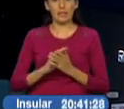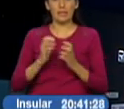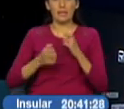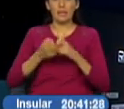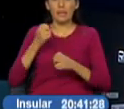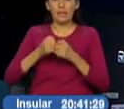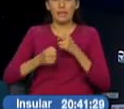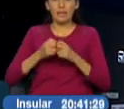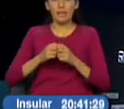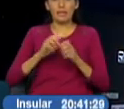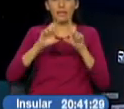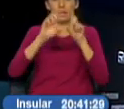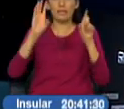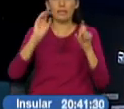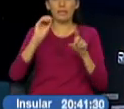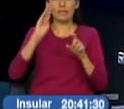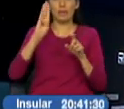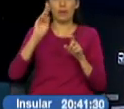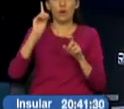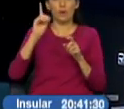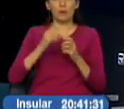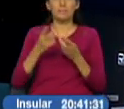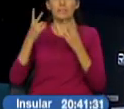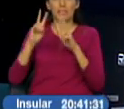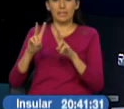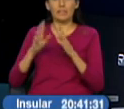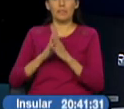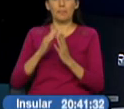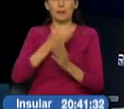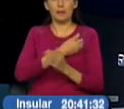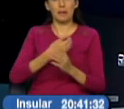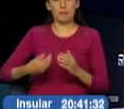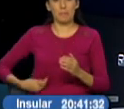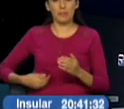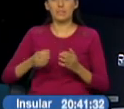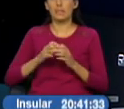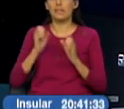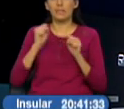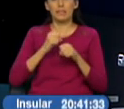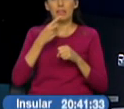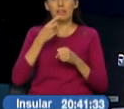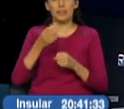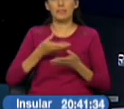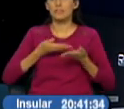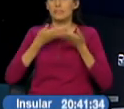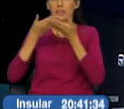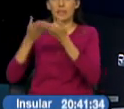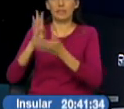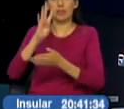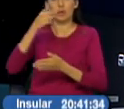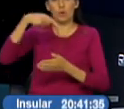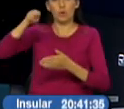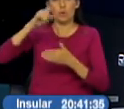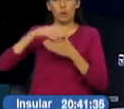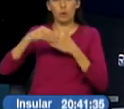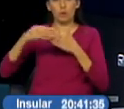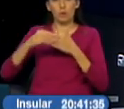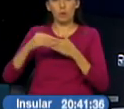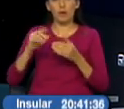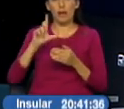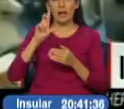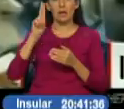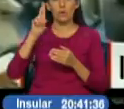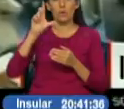además el ex titular de esta empresa Marcelo Odebrecht aseguró que entregó cuatro millones de dólares al ex mandatario Luis Inacio Lula da Silva.